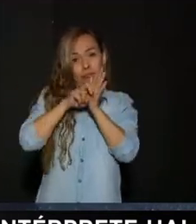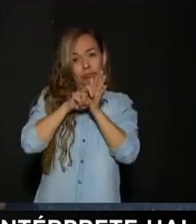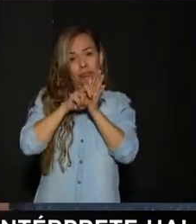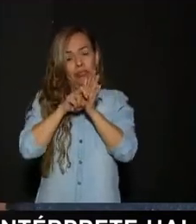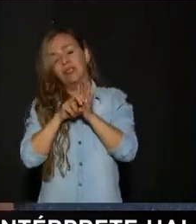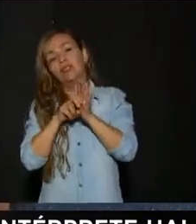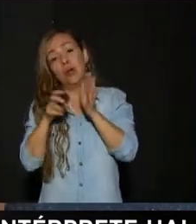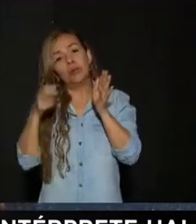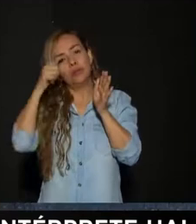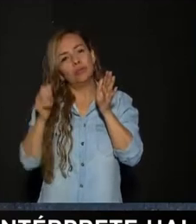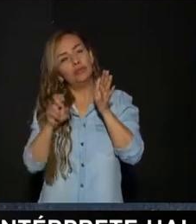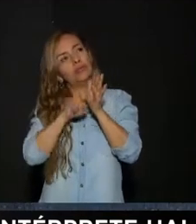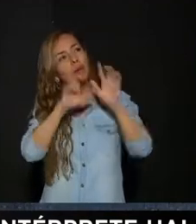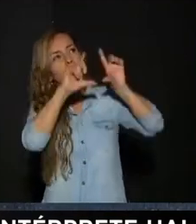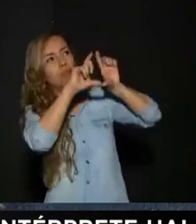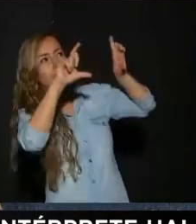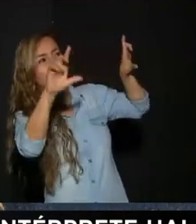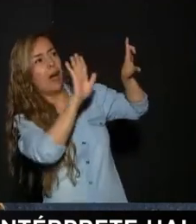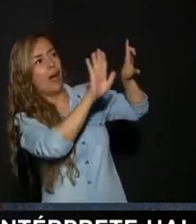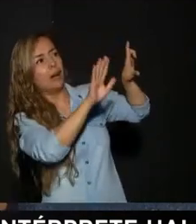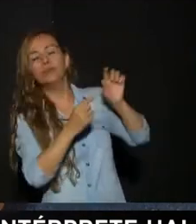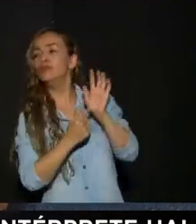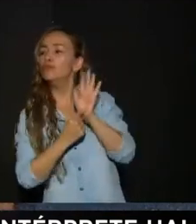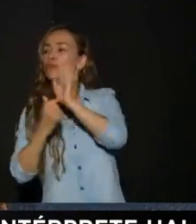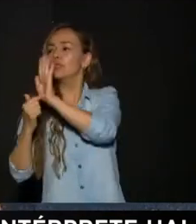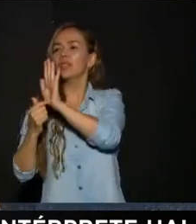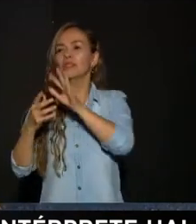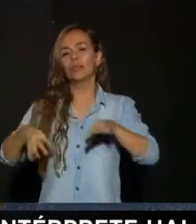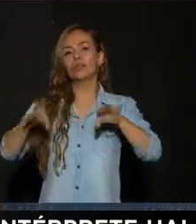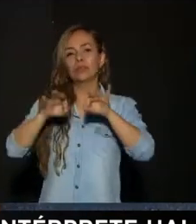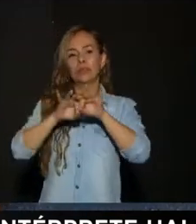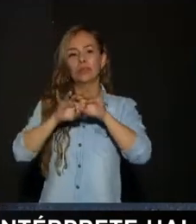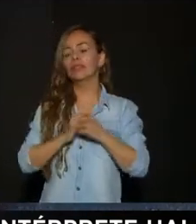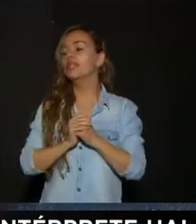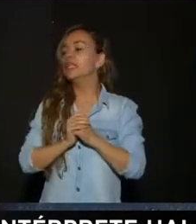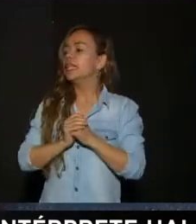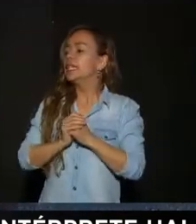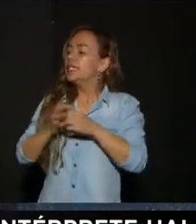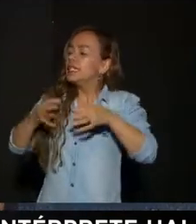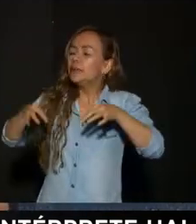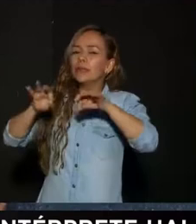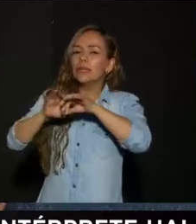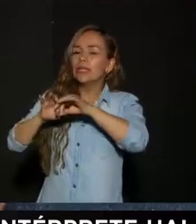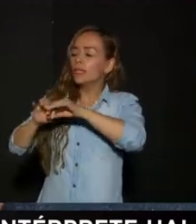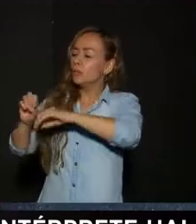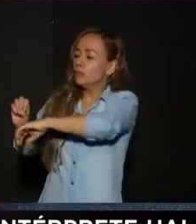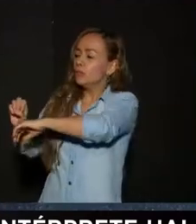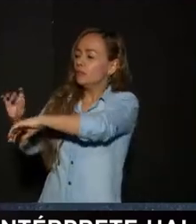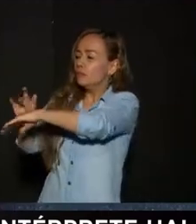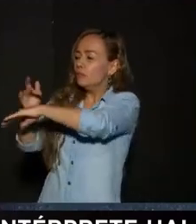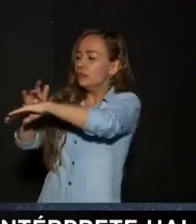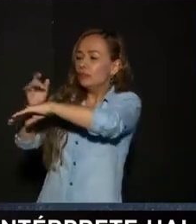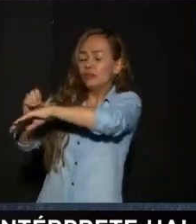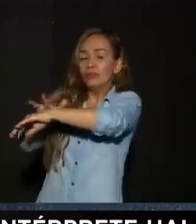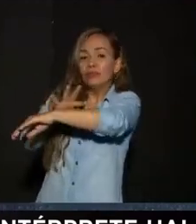foto Un video Dando a conocer La necesidad Que la persona tenga ¿De qué depende Esa viralidad? De qué tan emotivo Sea el mensaje Y